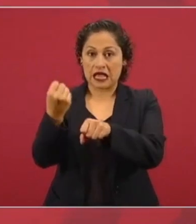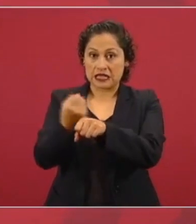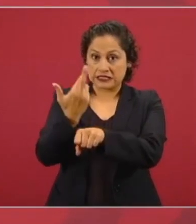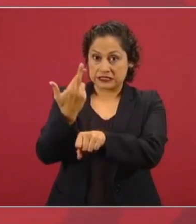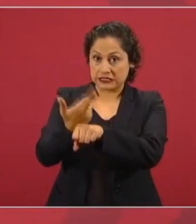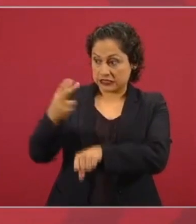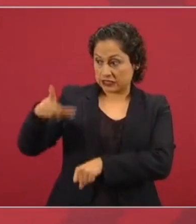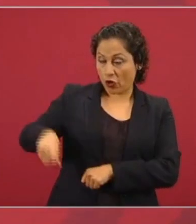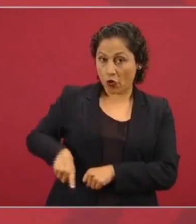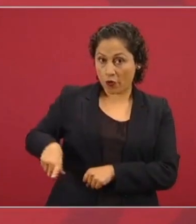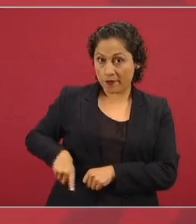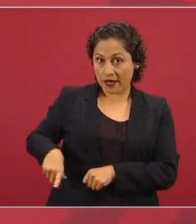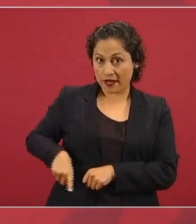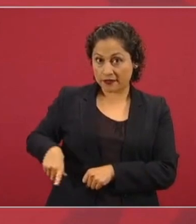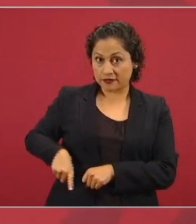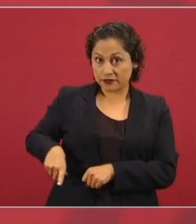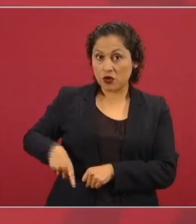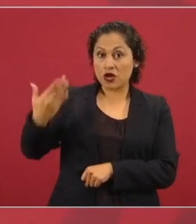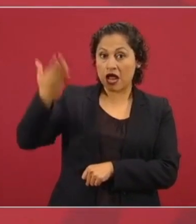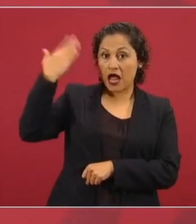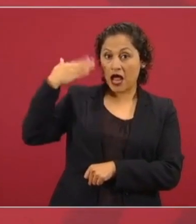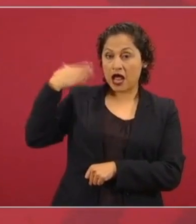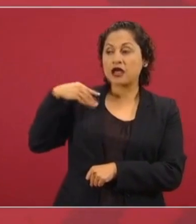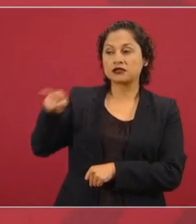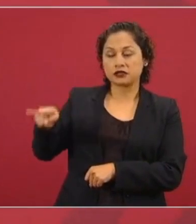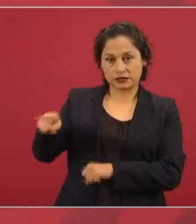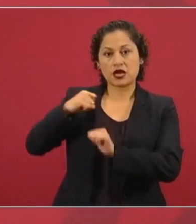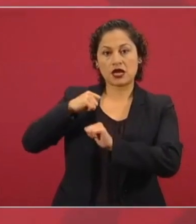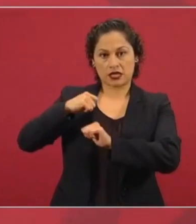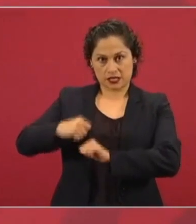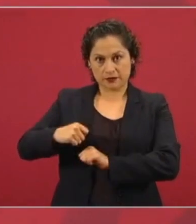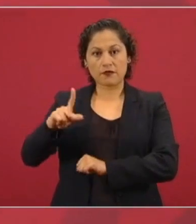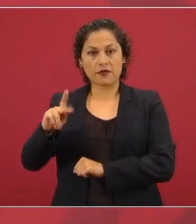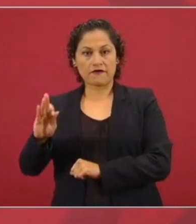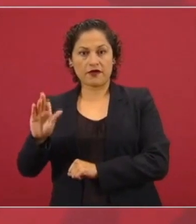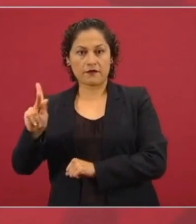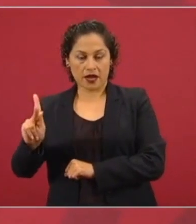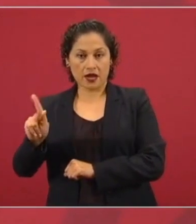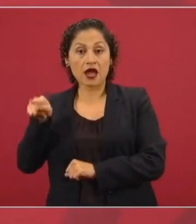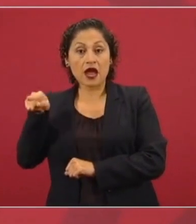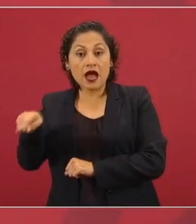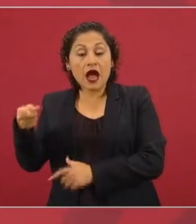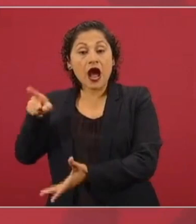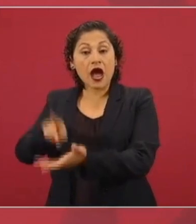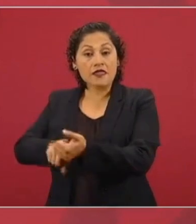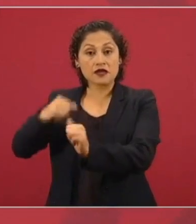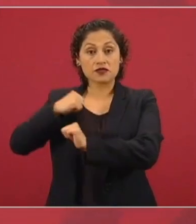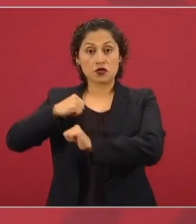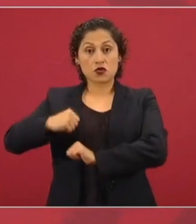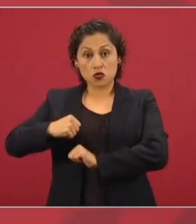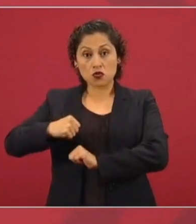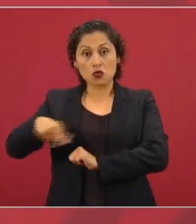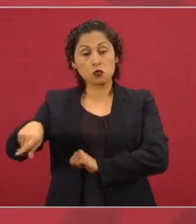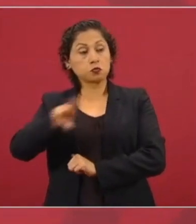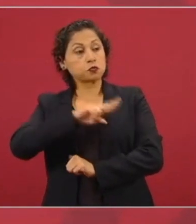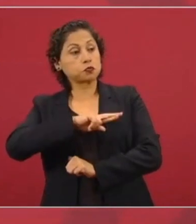que tenía a su cargo la Policía Federal contrataba servicios a particulares para